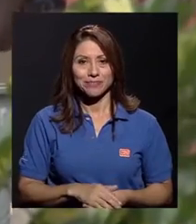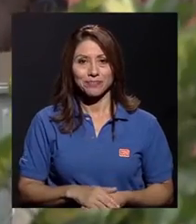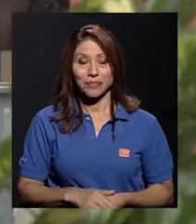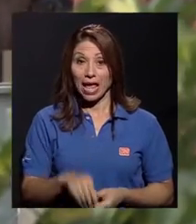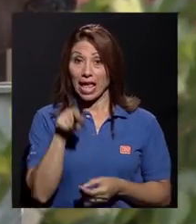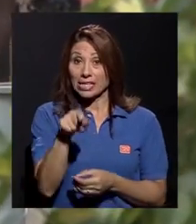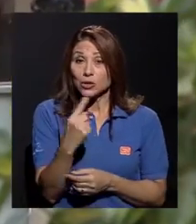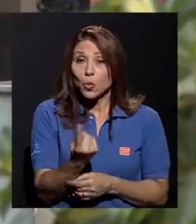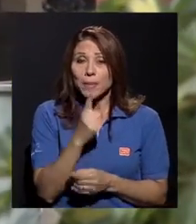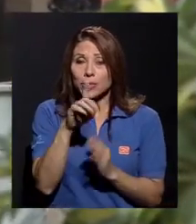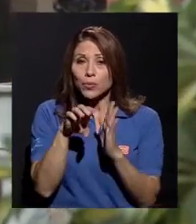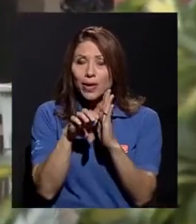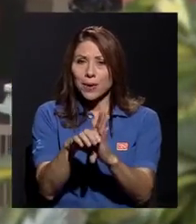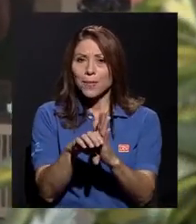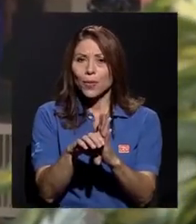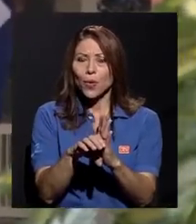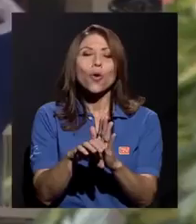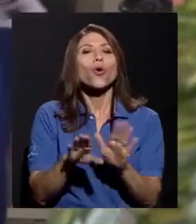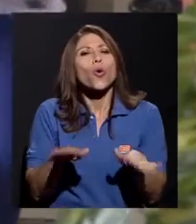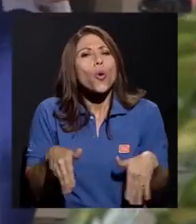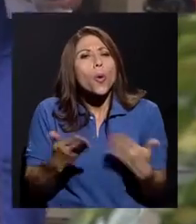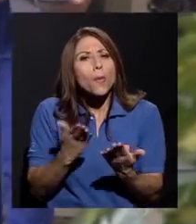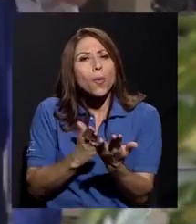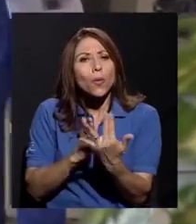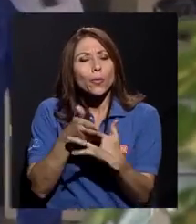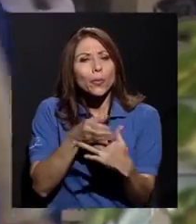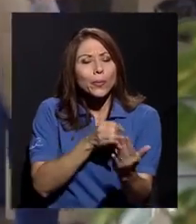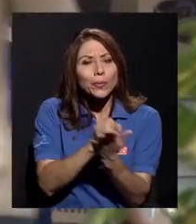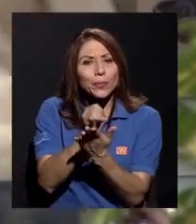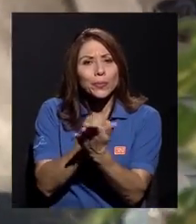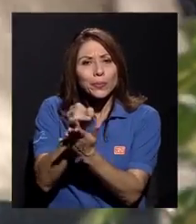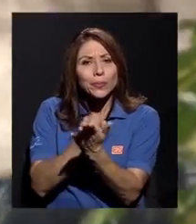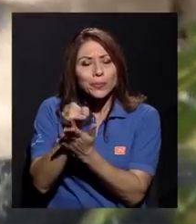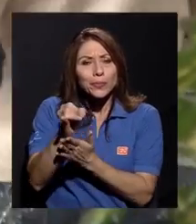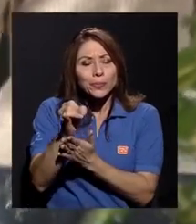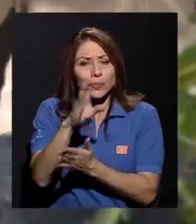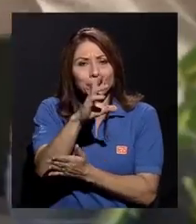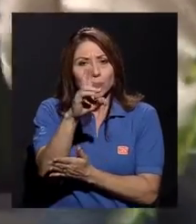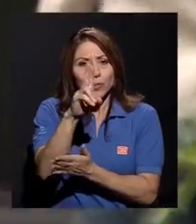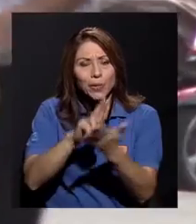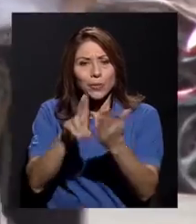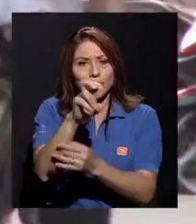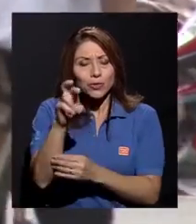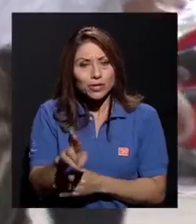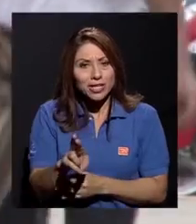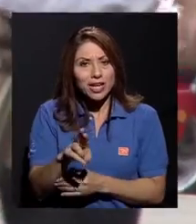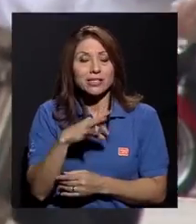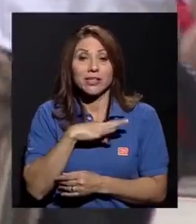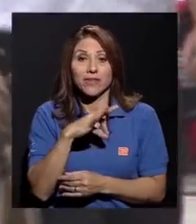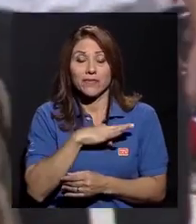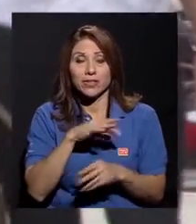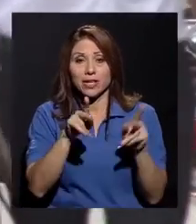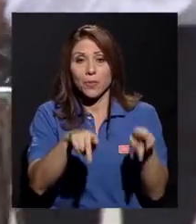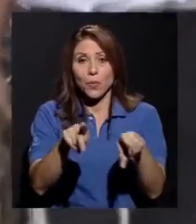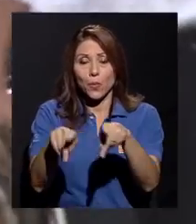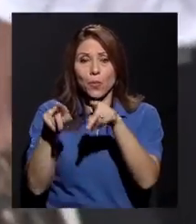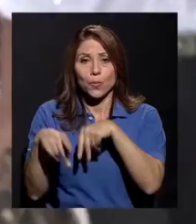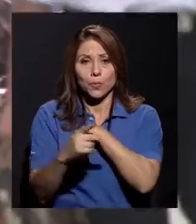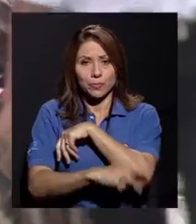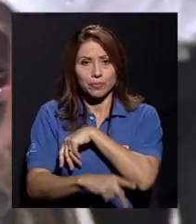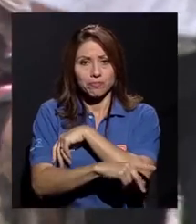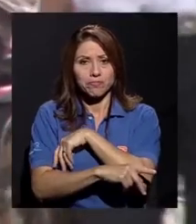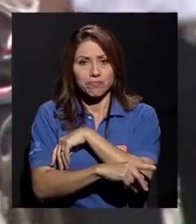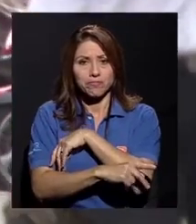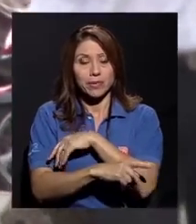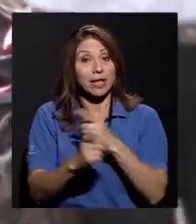Este es tan solo un ejemplo de cómo, a través de la investigación que se genera en la Universidad de Costa Rica, se beneficia a la población del país.